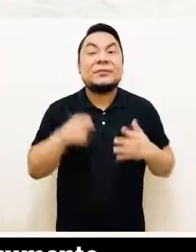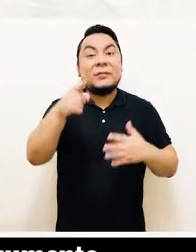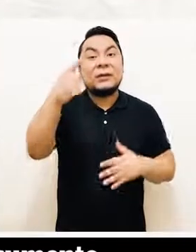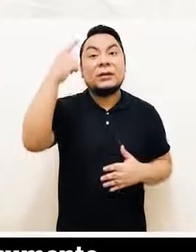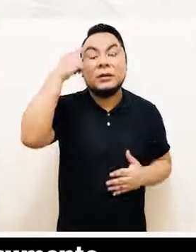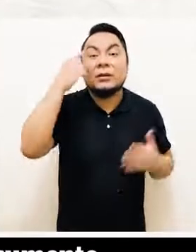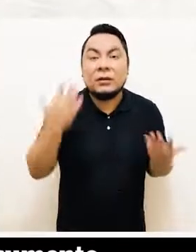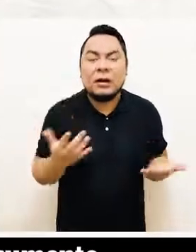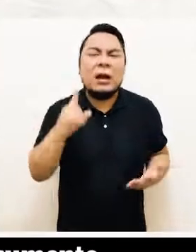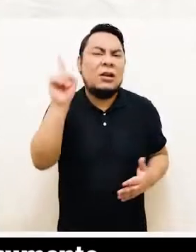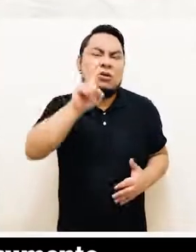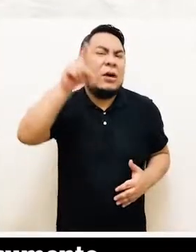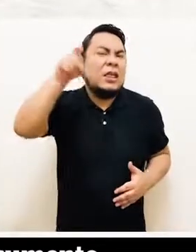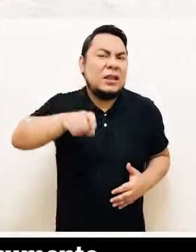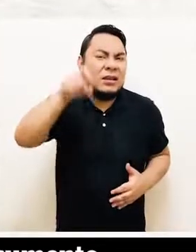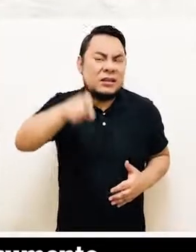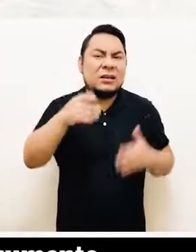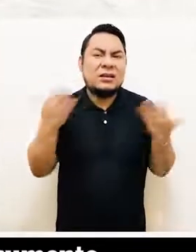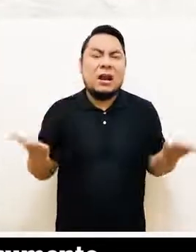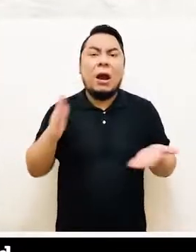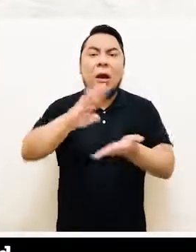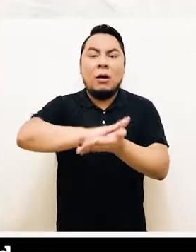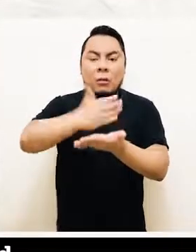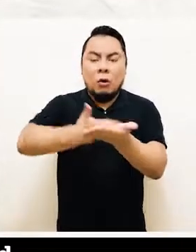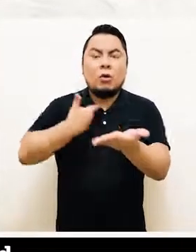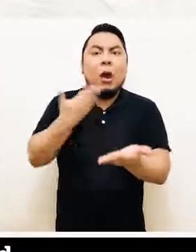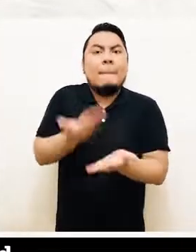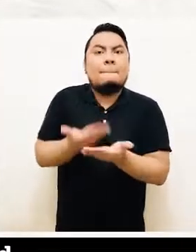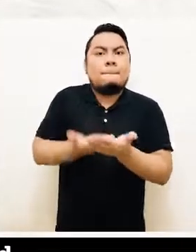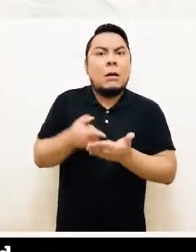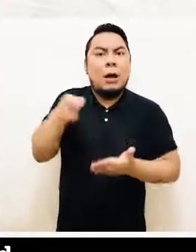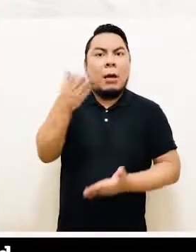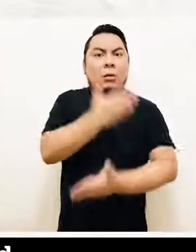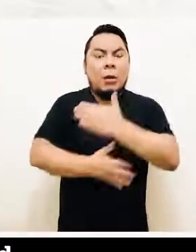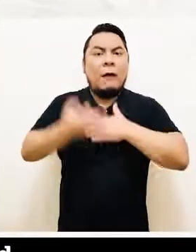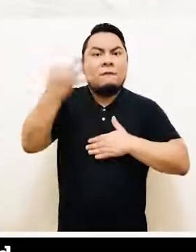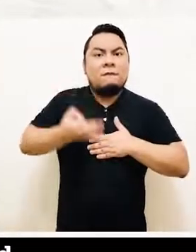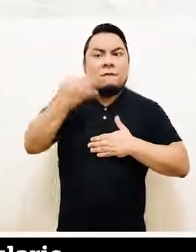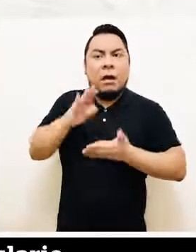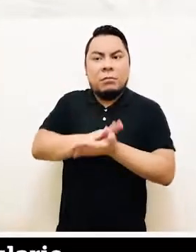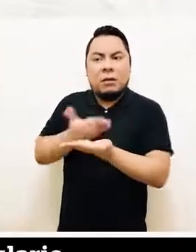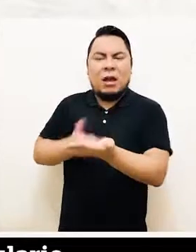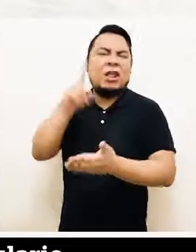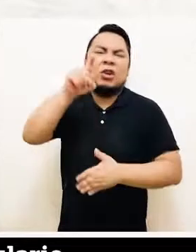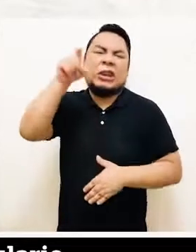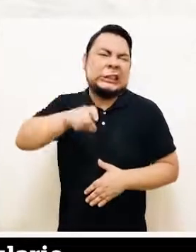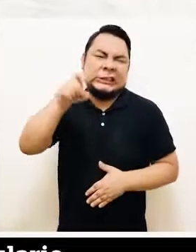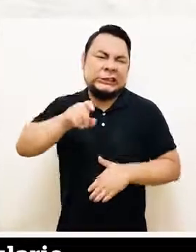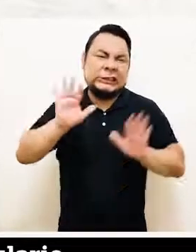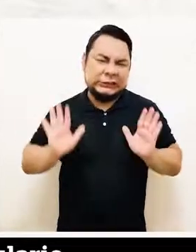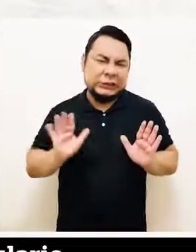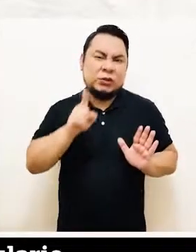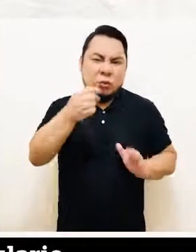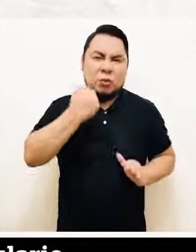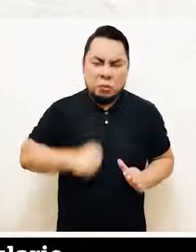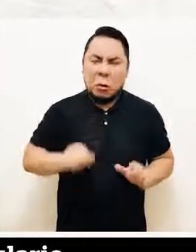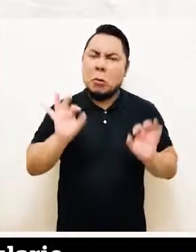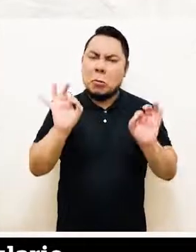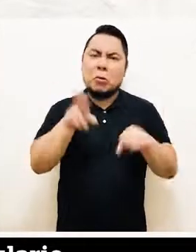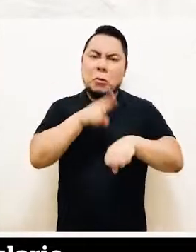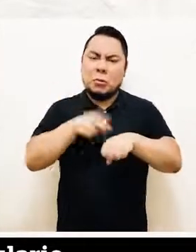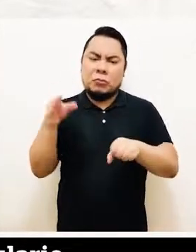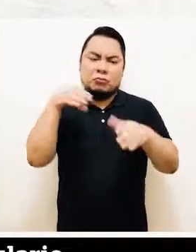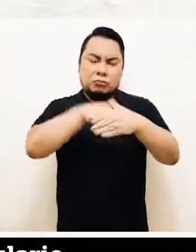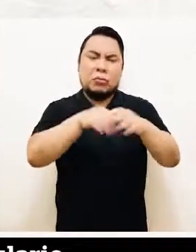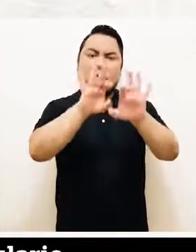Considera que no es necesario contar con un documento que acredite la condición de discapacidad para poder registrar a tu hija o hijo